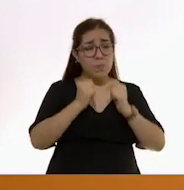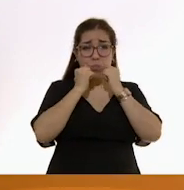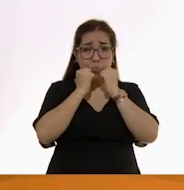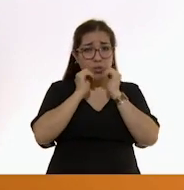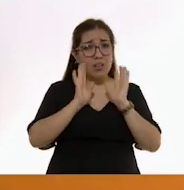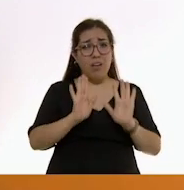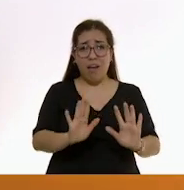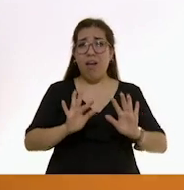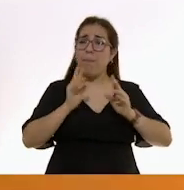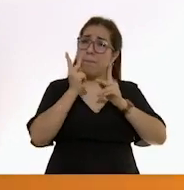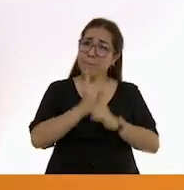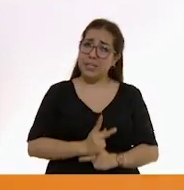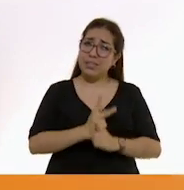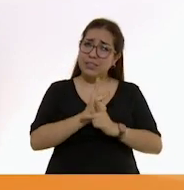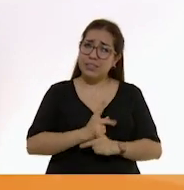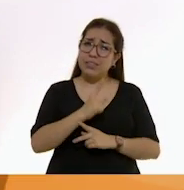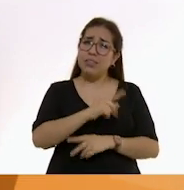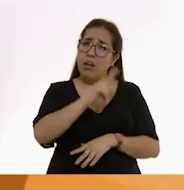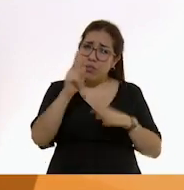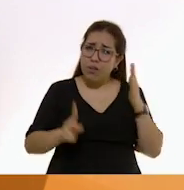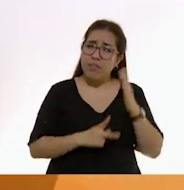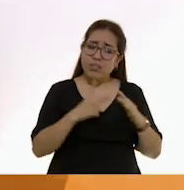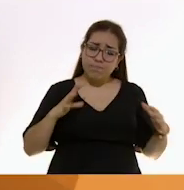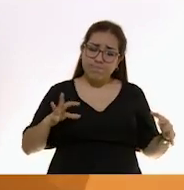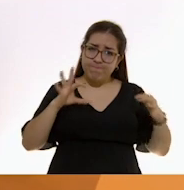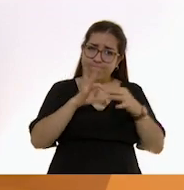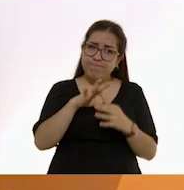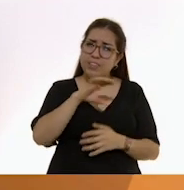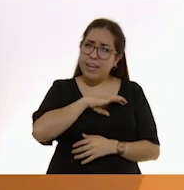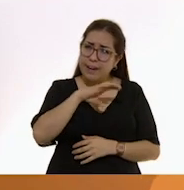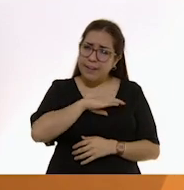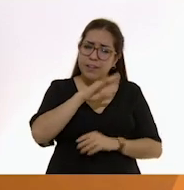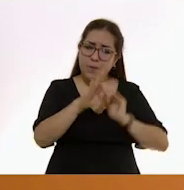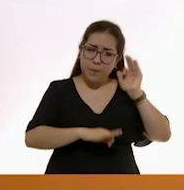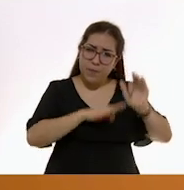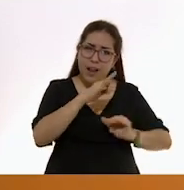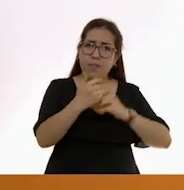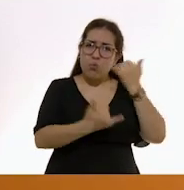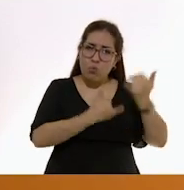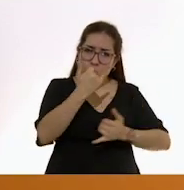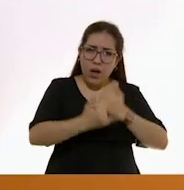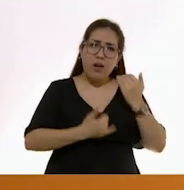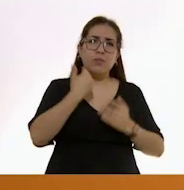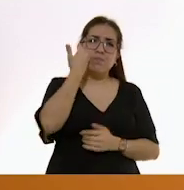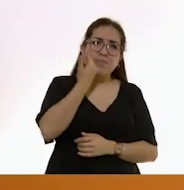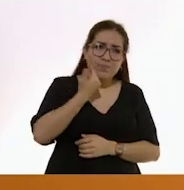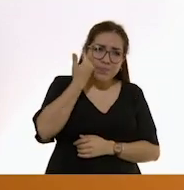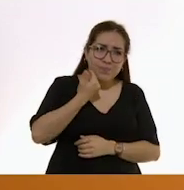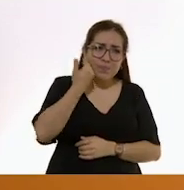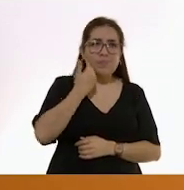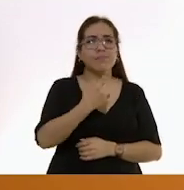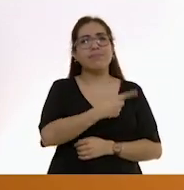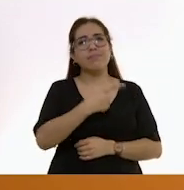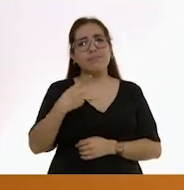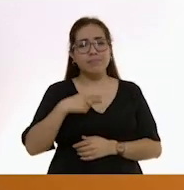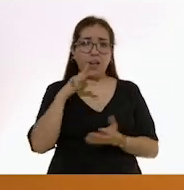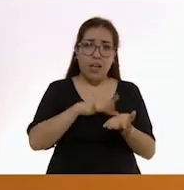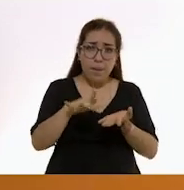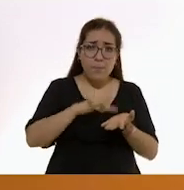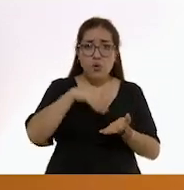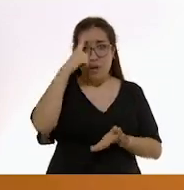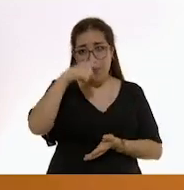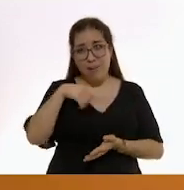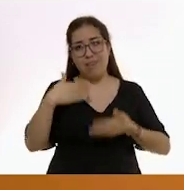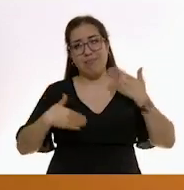lo obligues. Refuerza el vínculo afectivo con caricias, juegos y diálogos para motivarlo y lograr que disfrute la